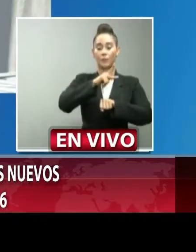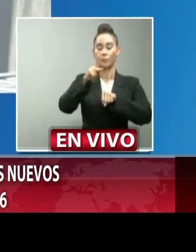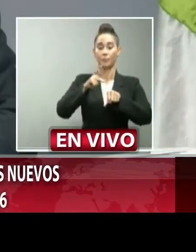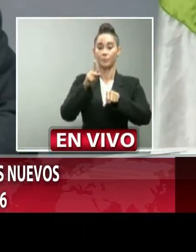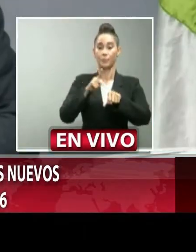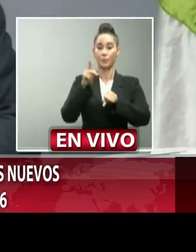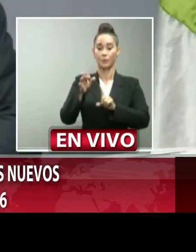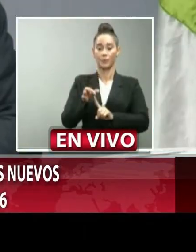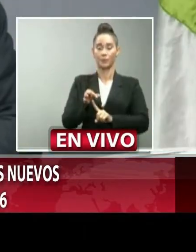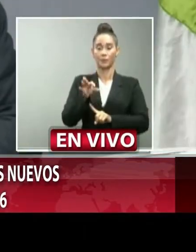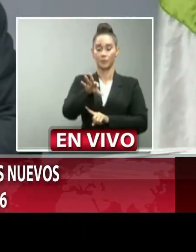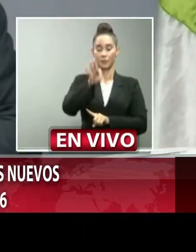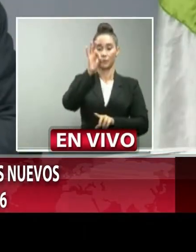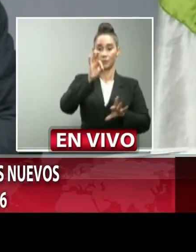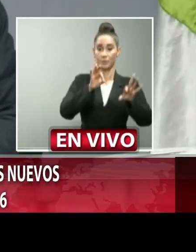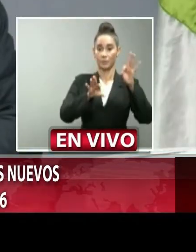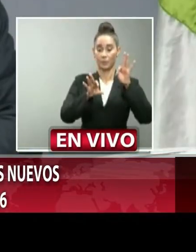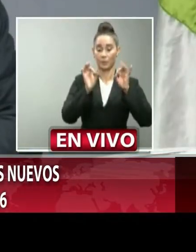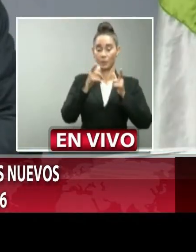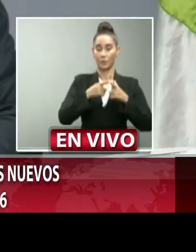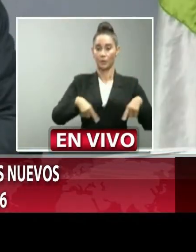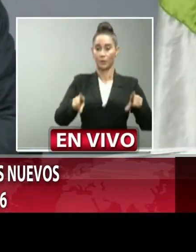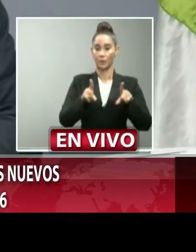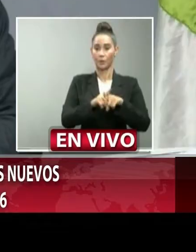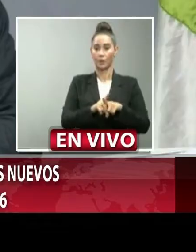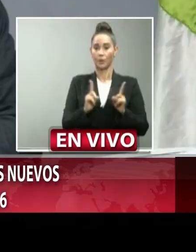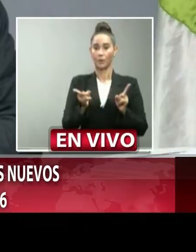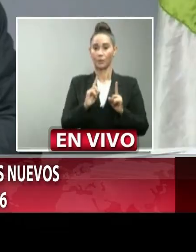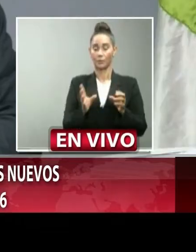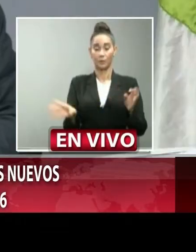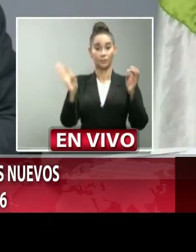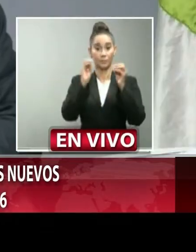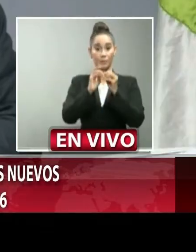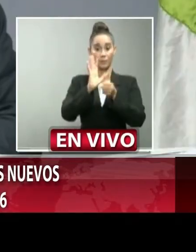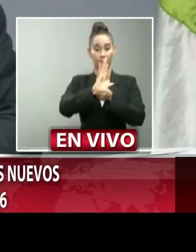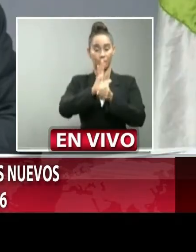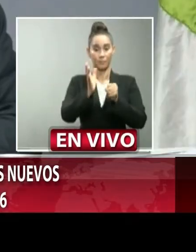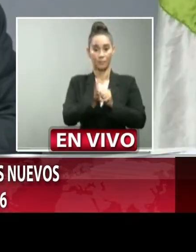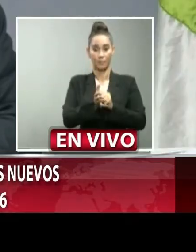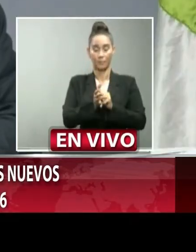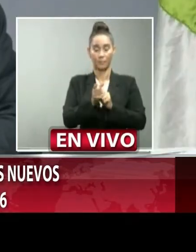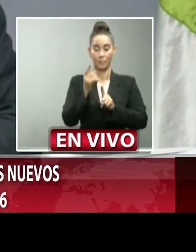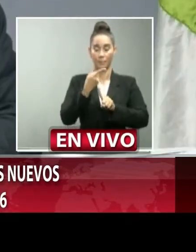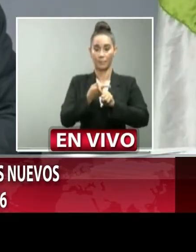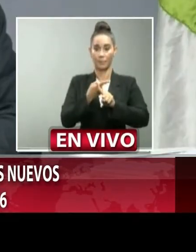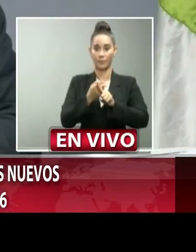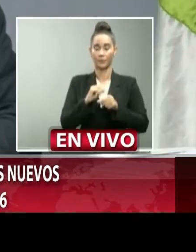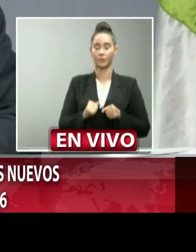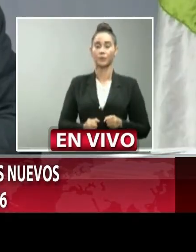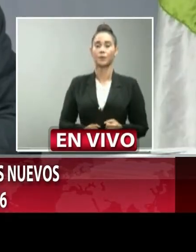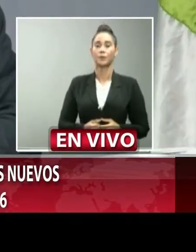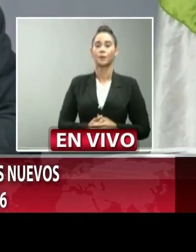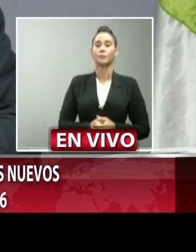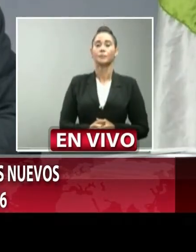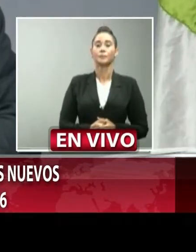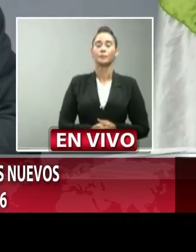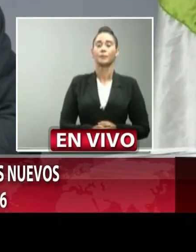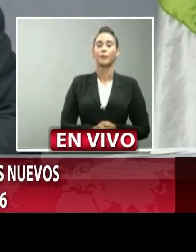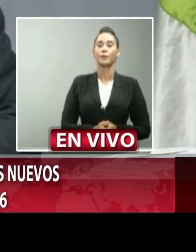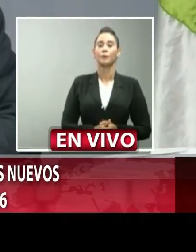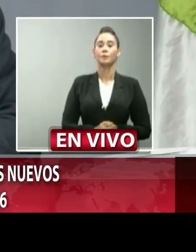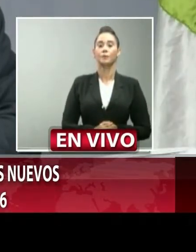lugares de estos casos positivos que